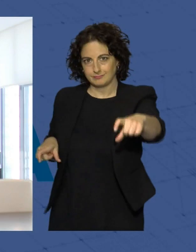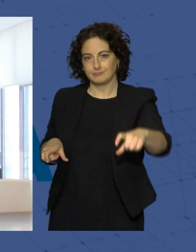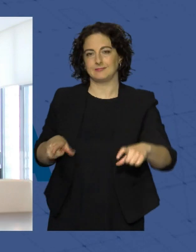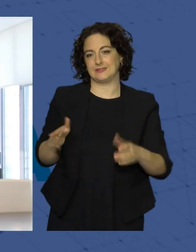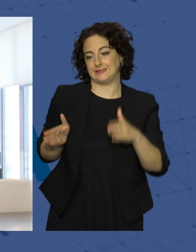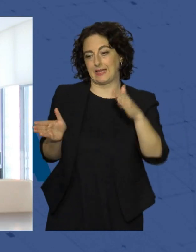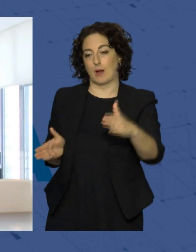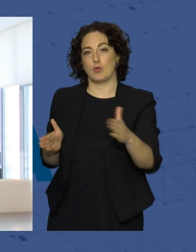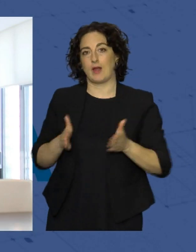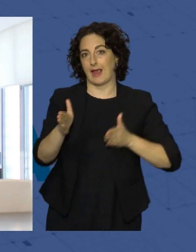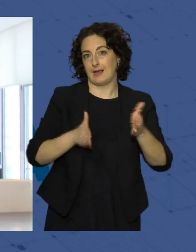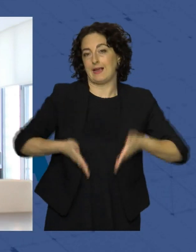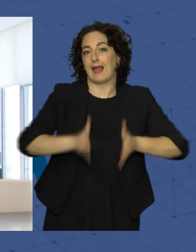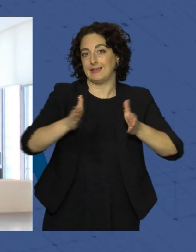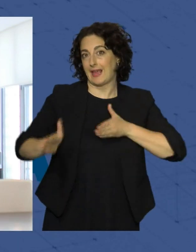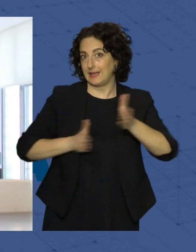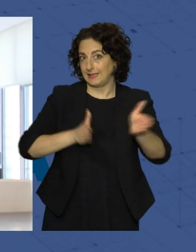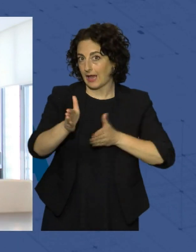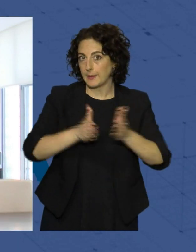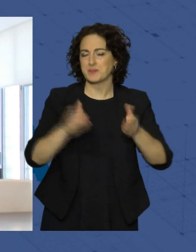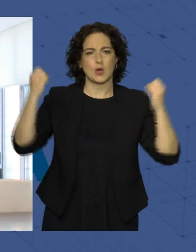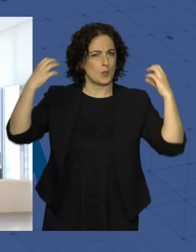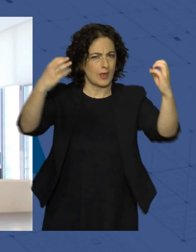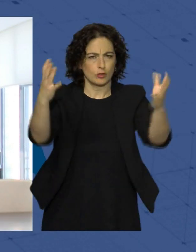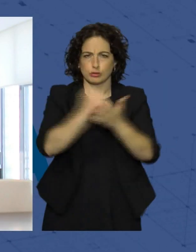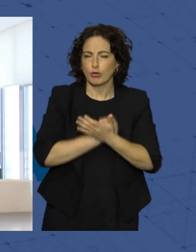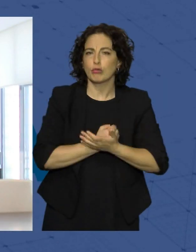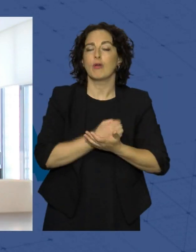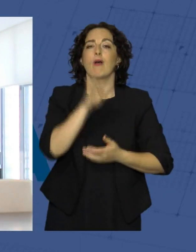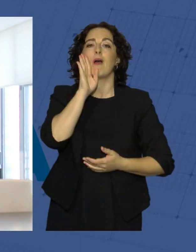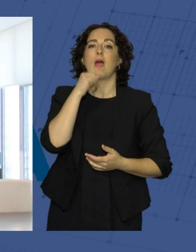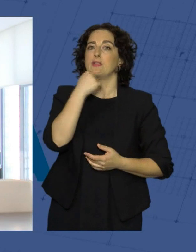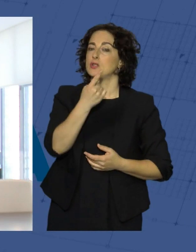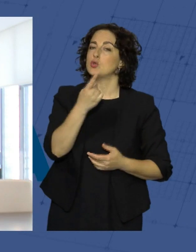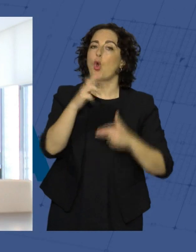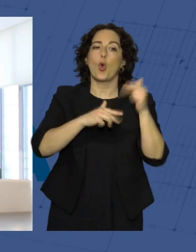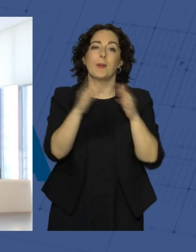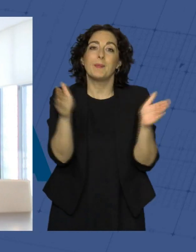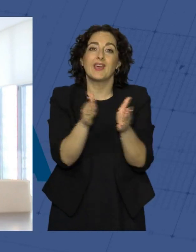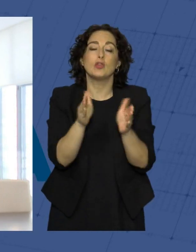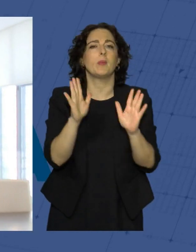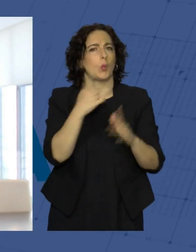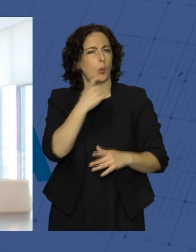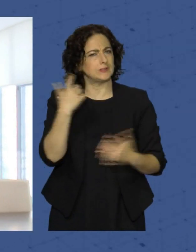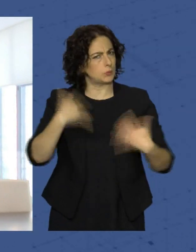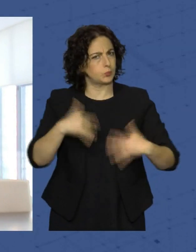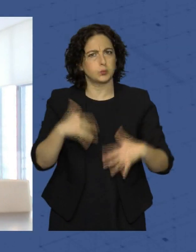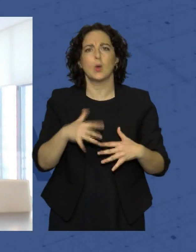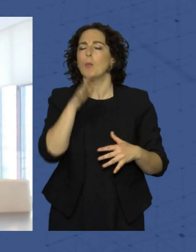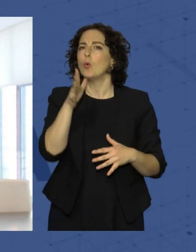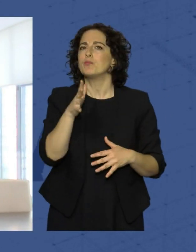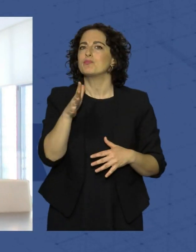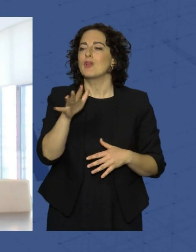tramo de la carretera de Níjar con toda su iluminación y aunque como decía era una obra pequeña nos ha costado mucho trabajo porque era